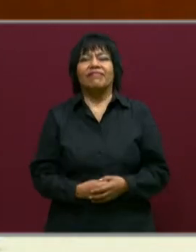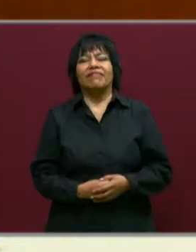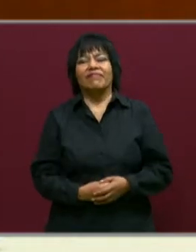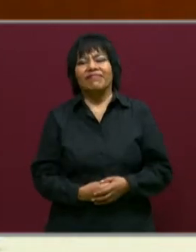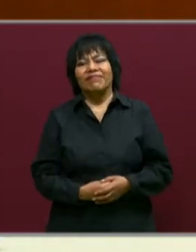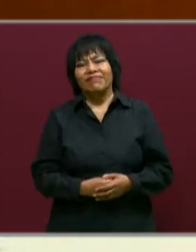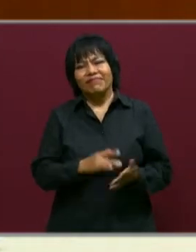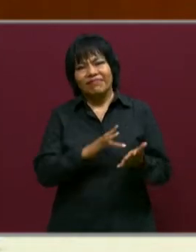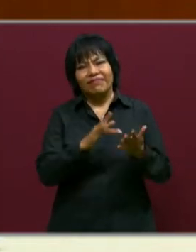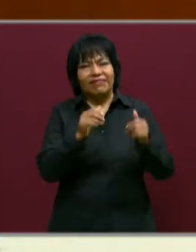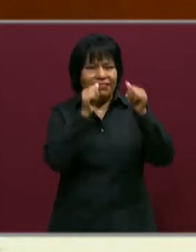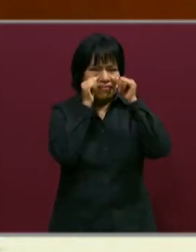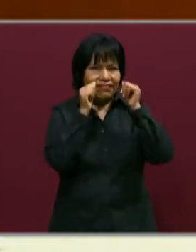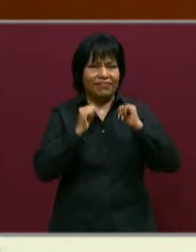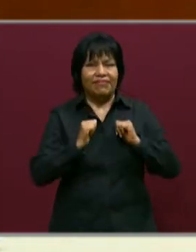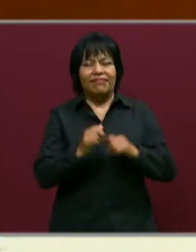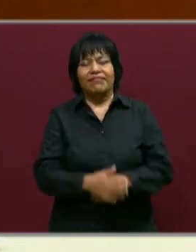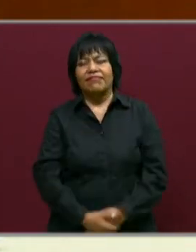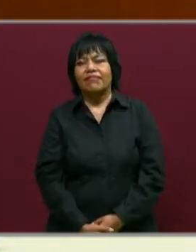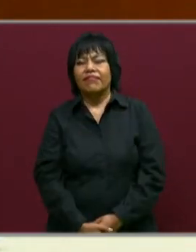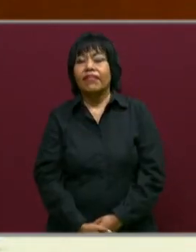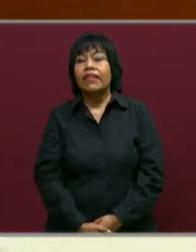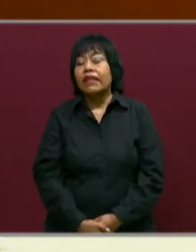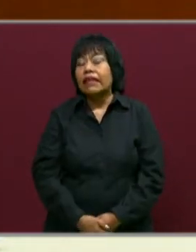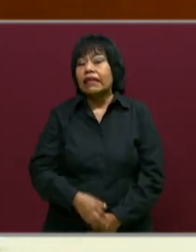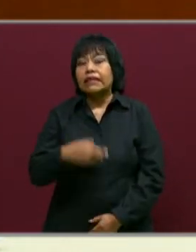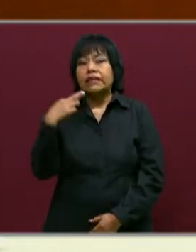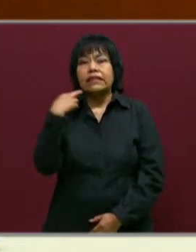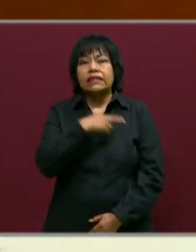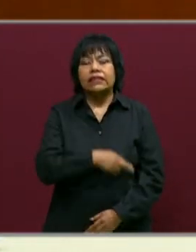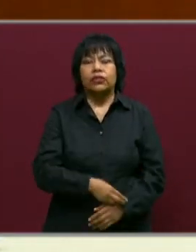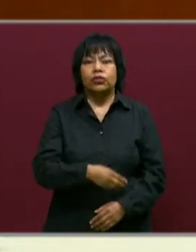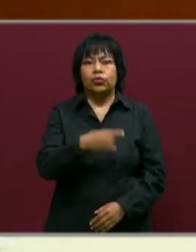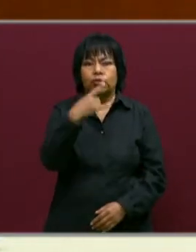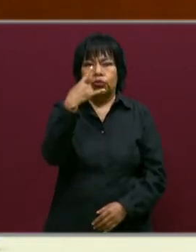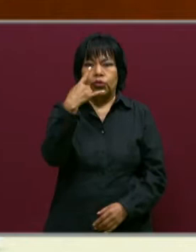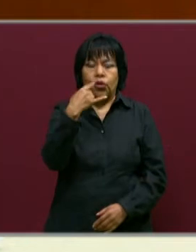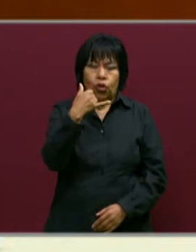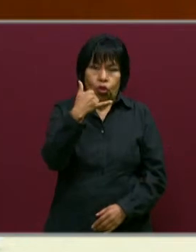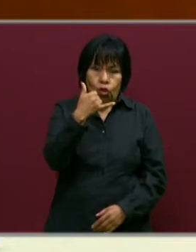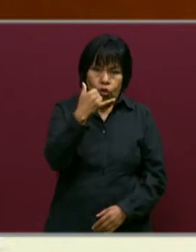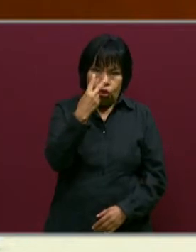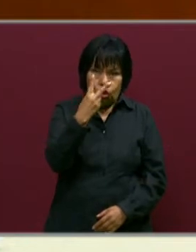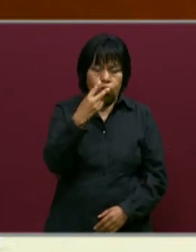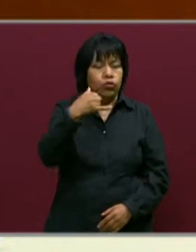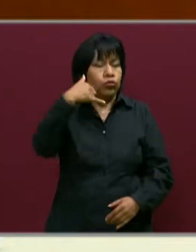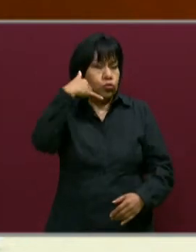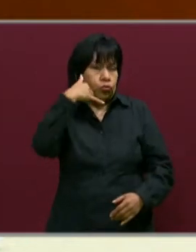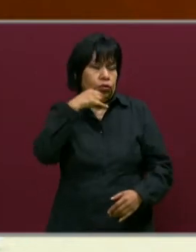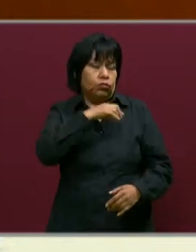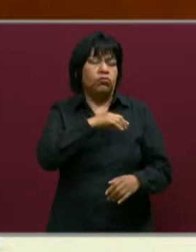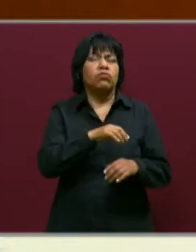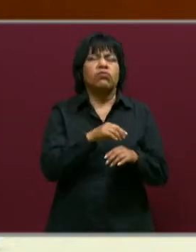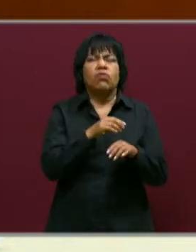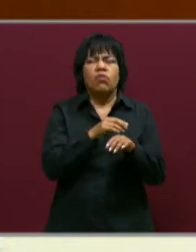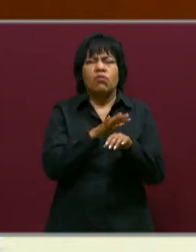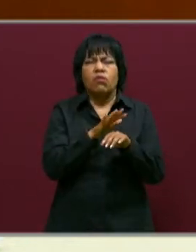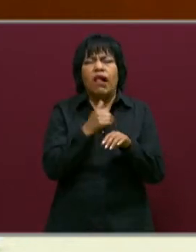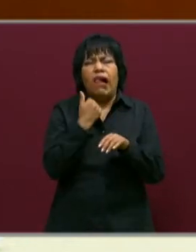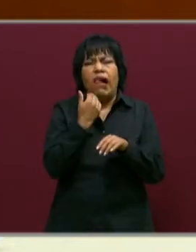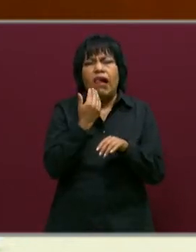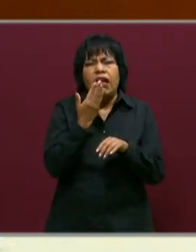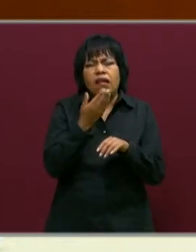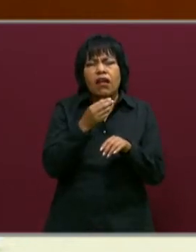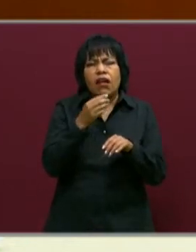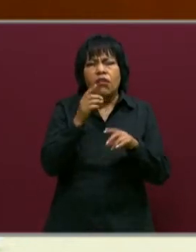escuchan y nos ven. Y rápidamente ponerles a su disposición dos líneas telefónicas muy importantes para cualquier duda